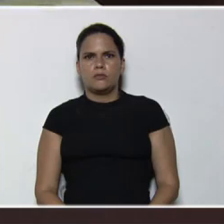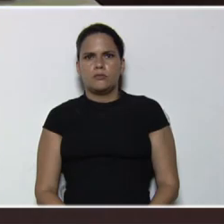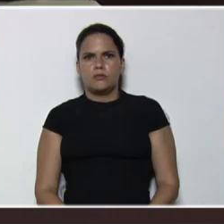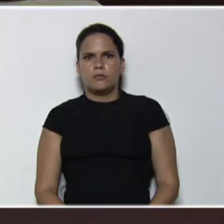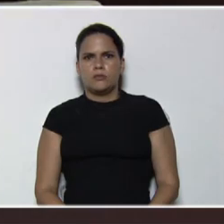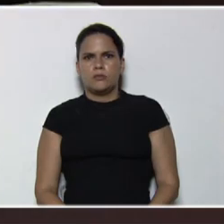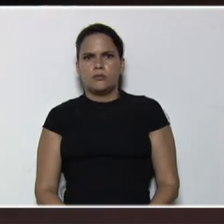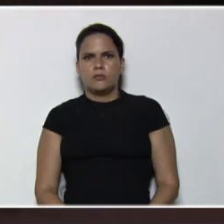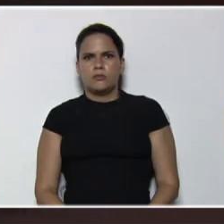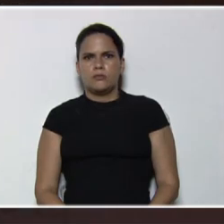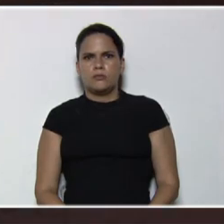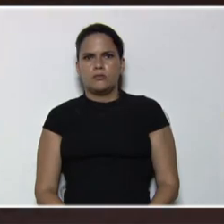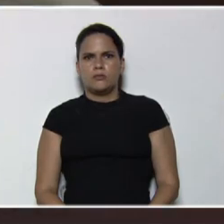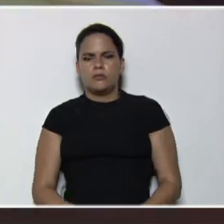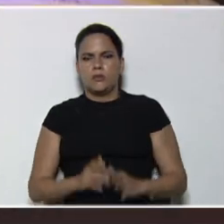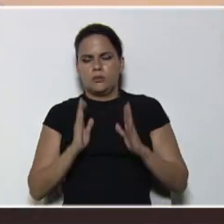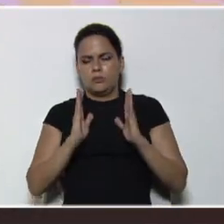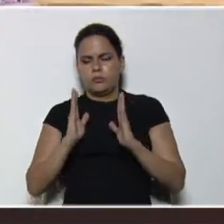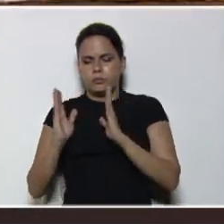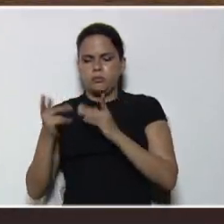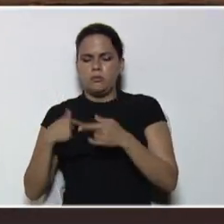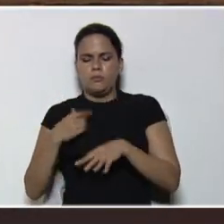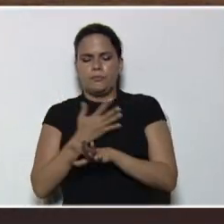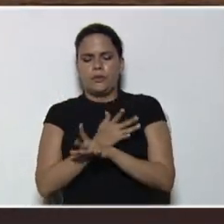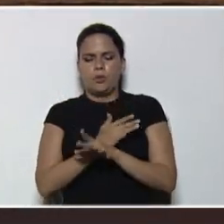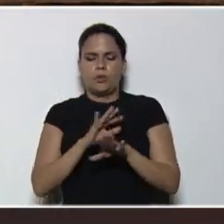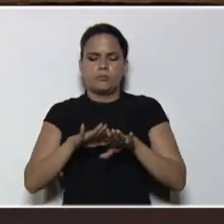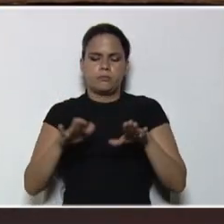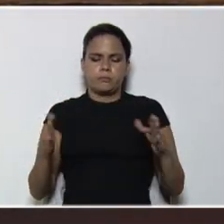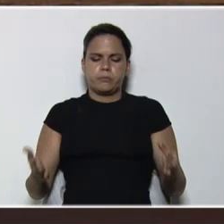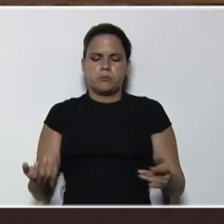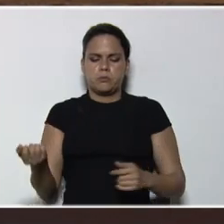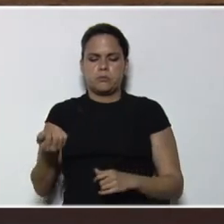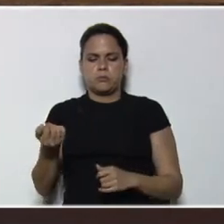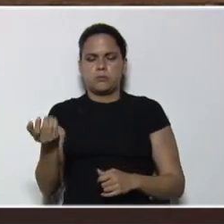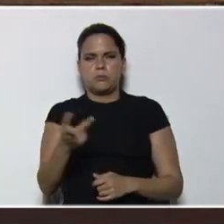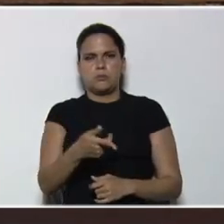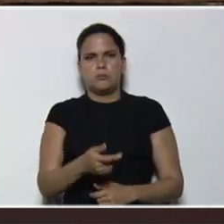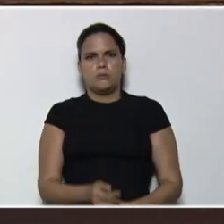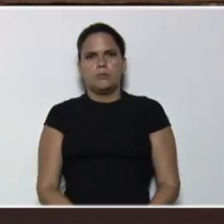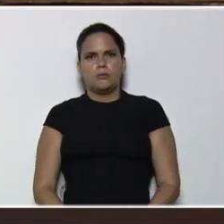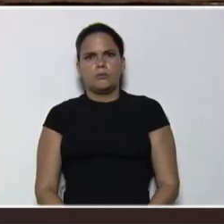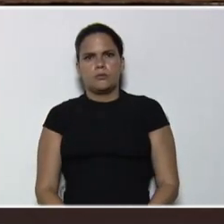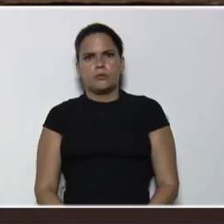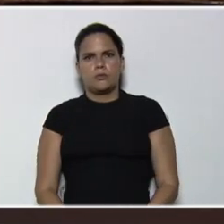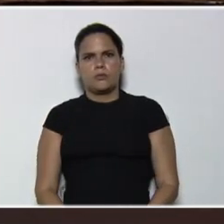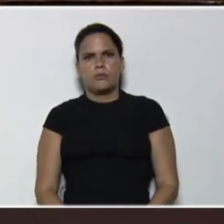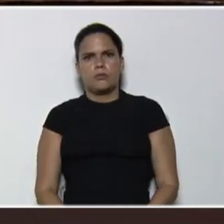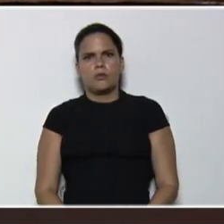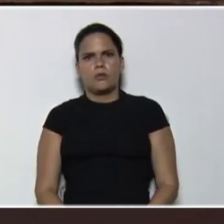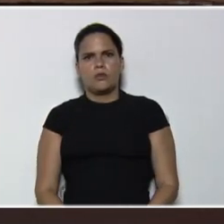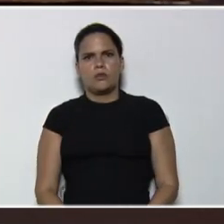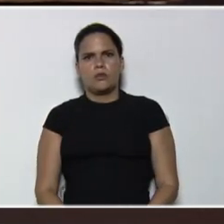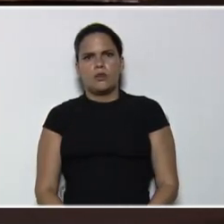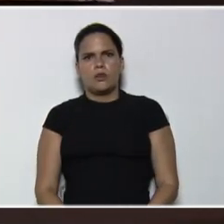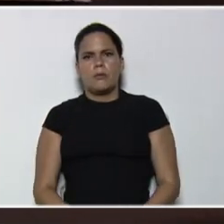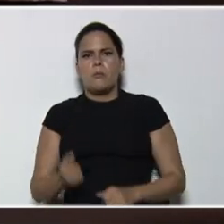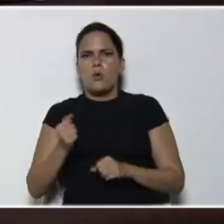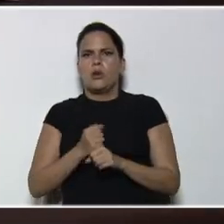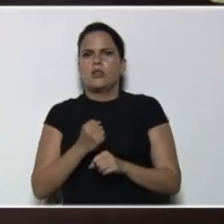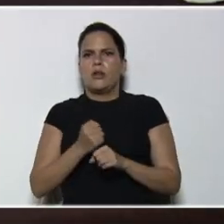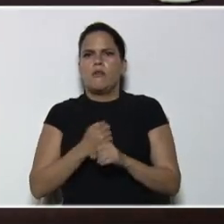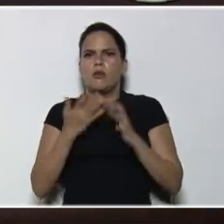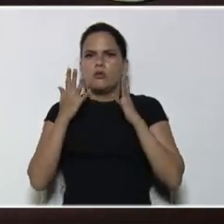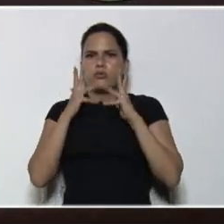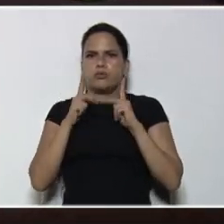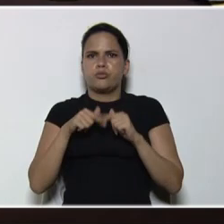mi juego de mesa, que es el ludo, y vamos, a trabajar, con los,